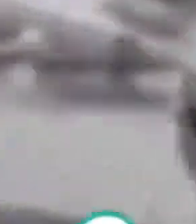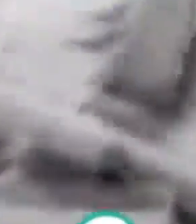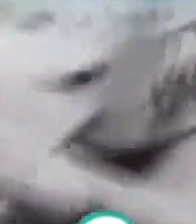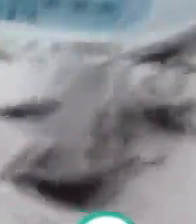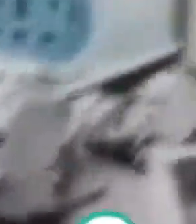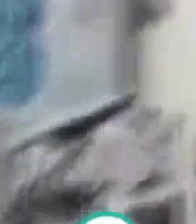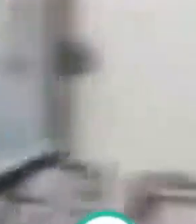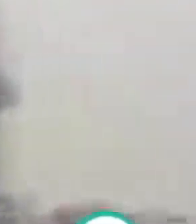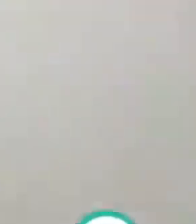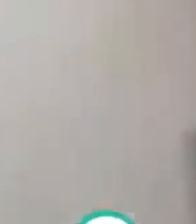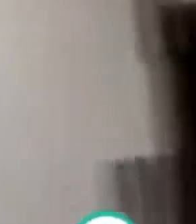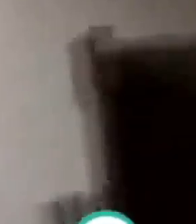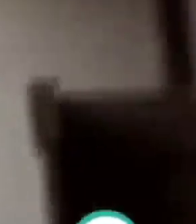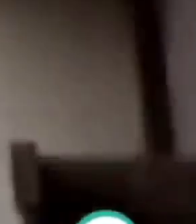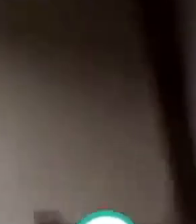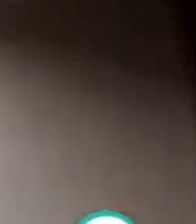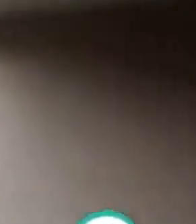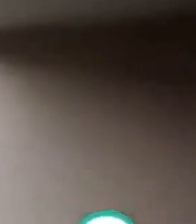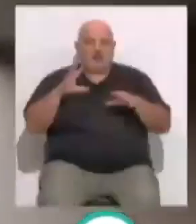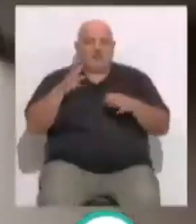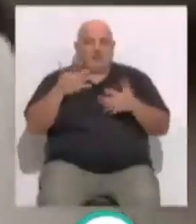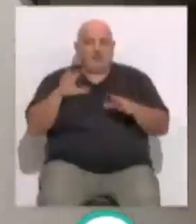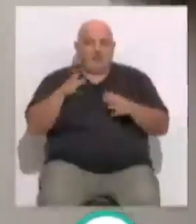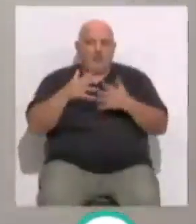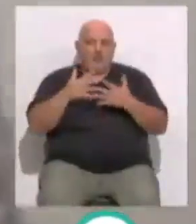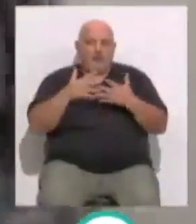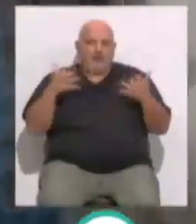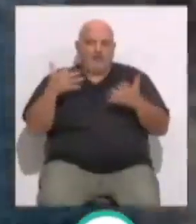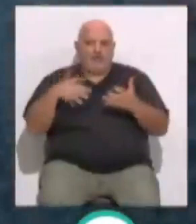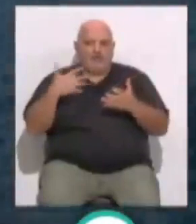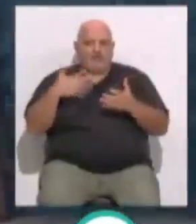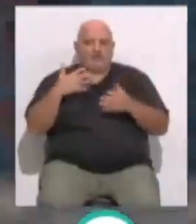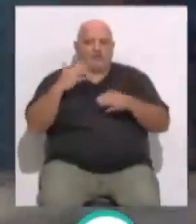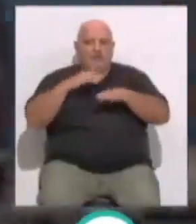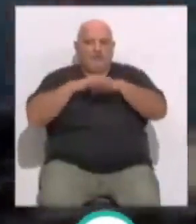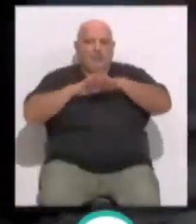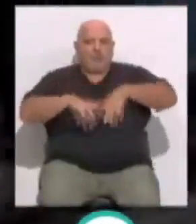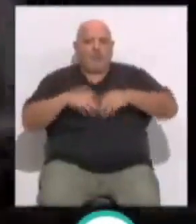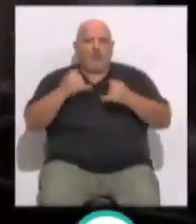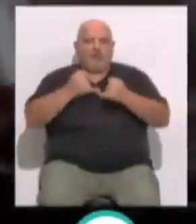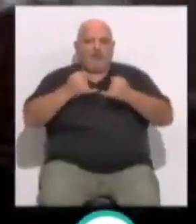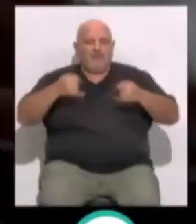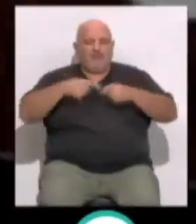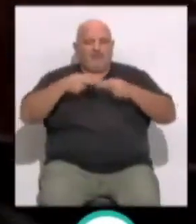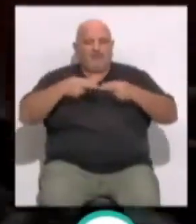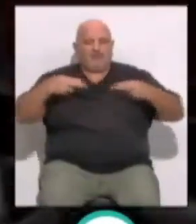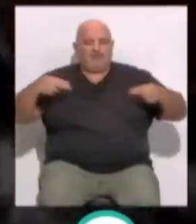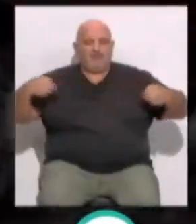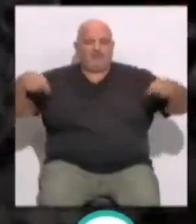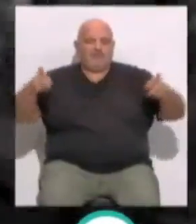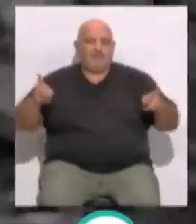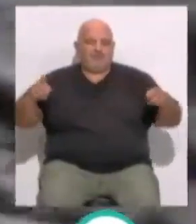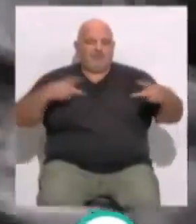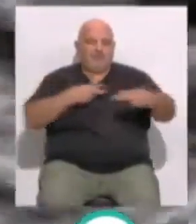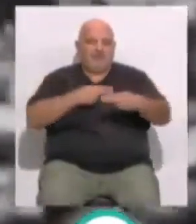afortunadamente sin heridos... ...a pesar del alcance de los daños materiales... ...se han precintado las zonas aledañas y las clases